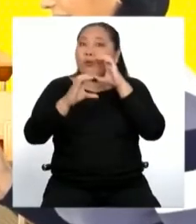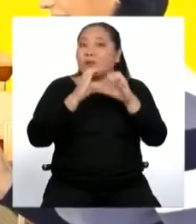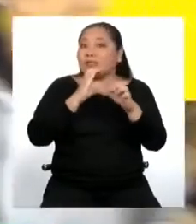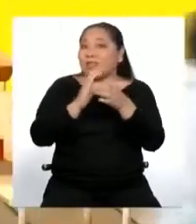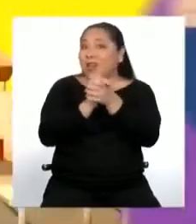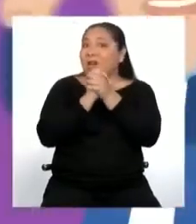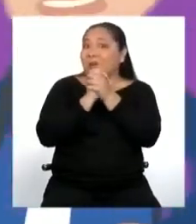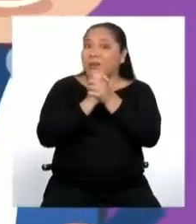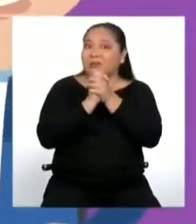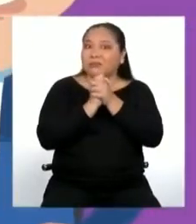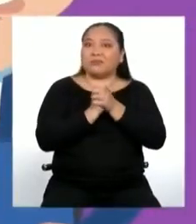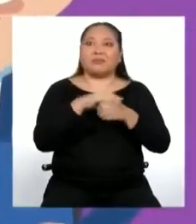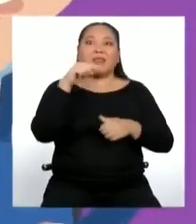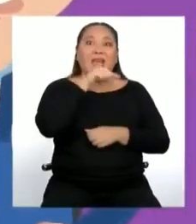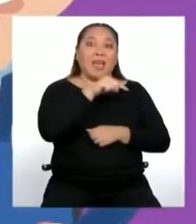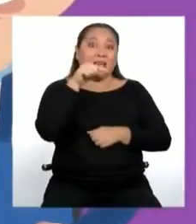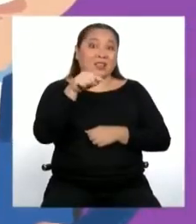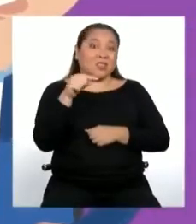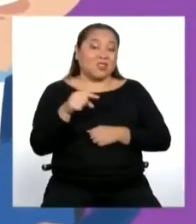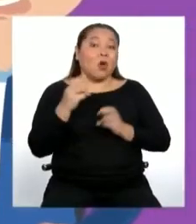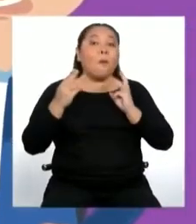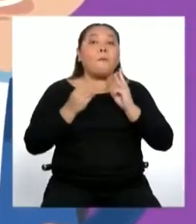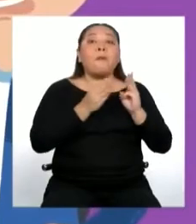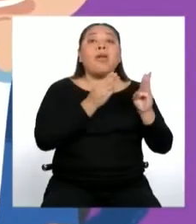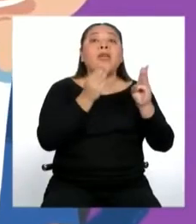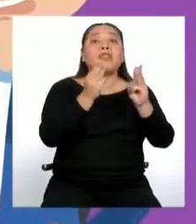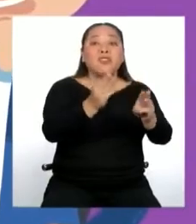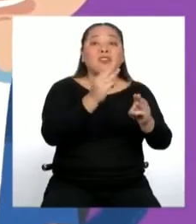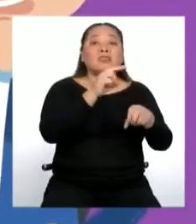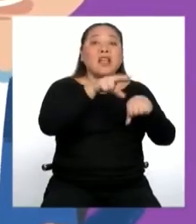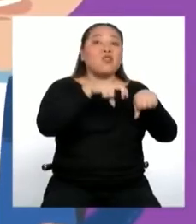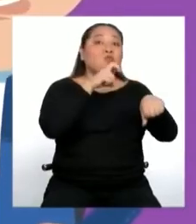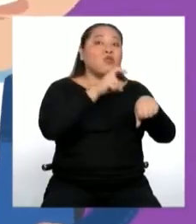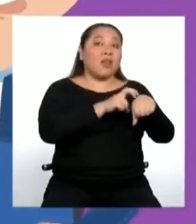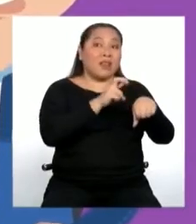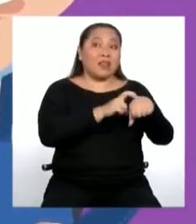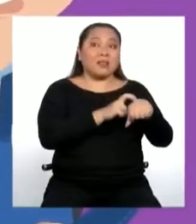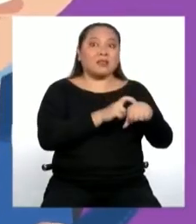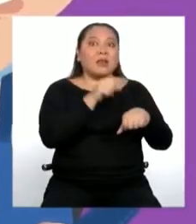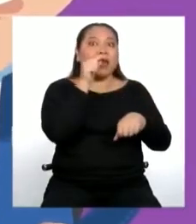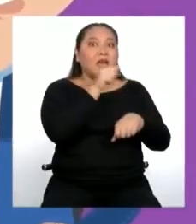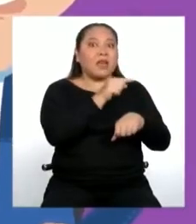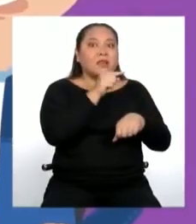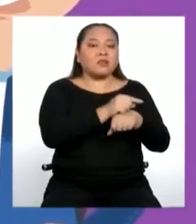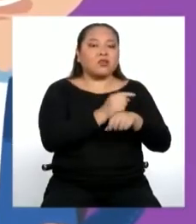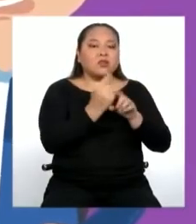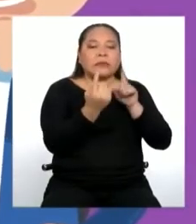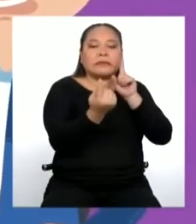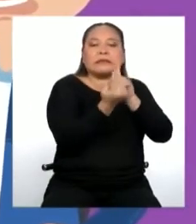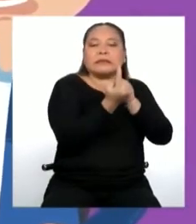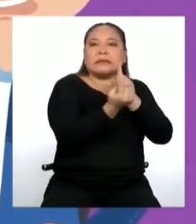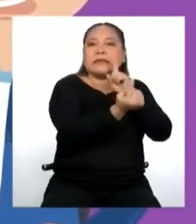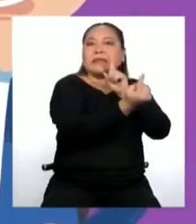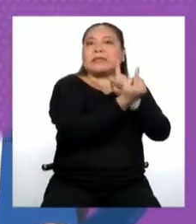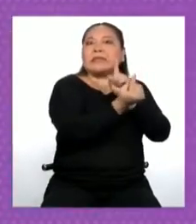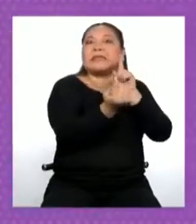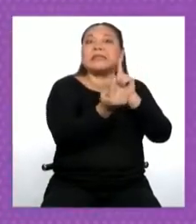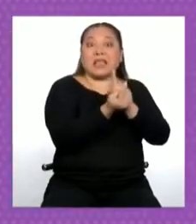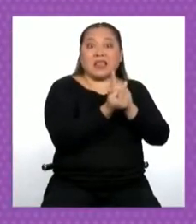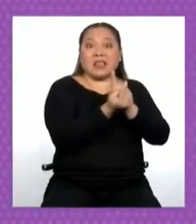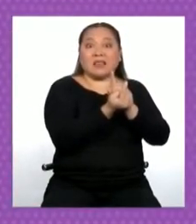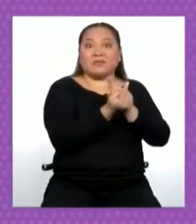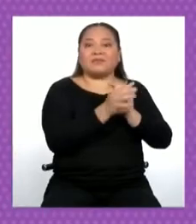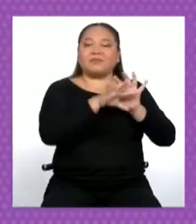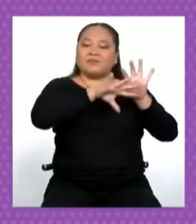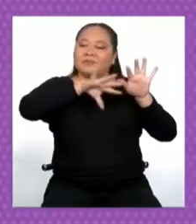amigos. Pero estos medios tienen una desventaja. Solo funcionan a cortas distancias. En cambio,